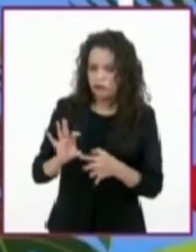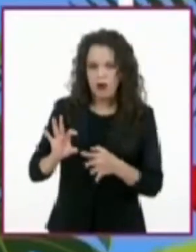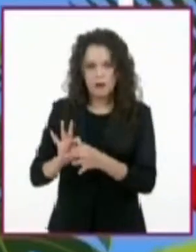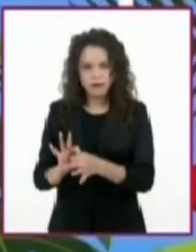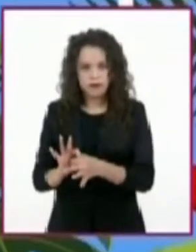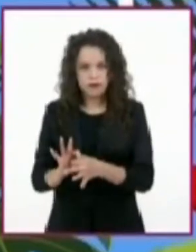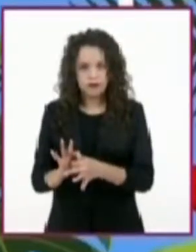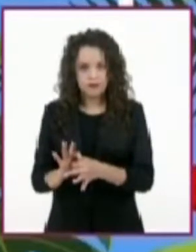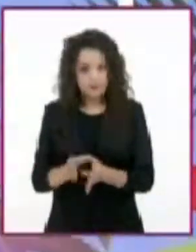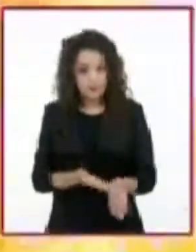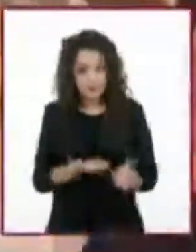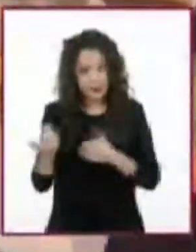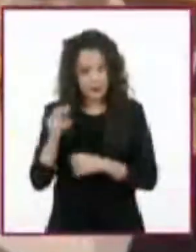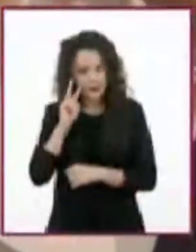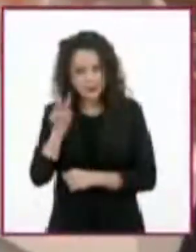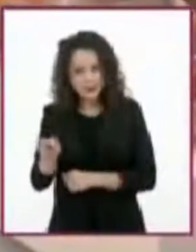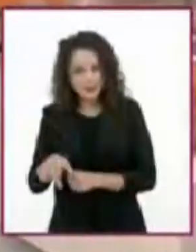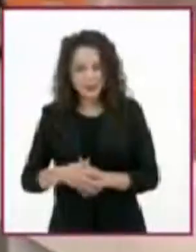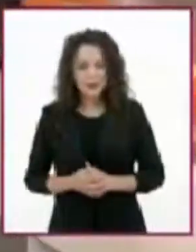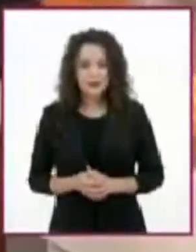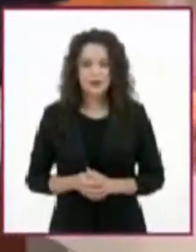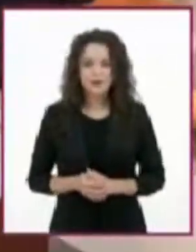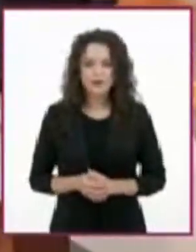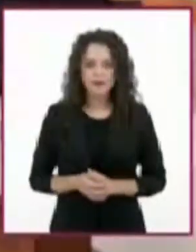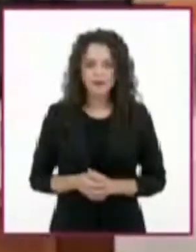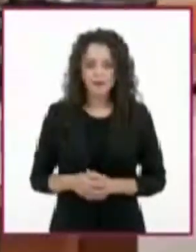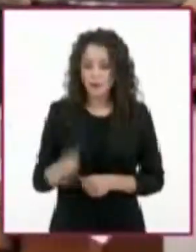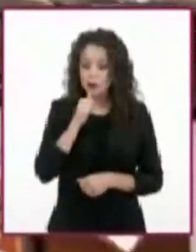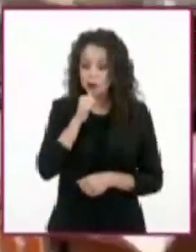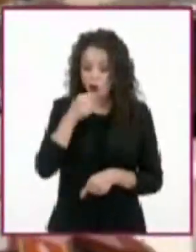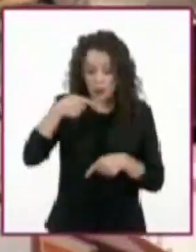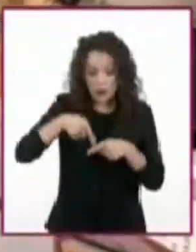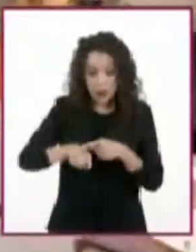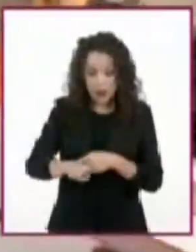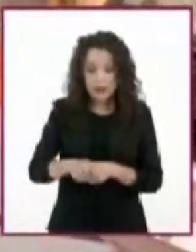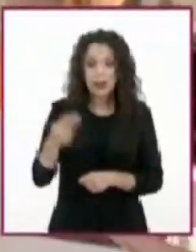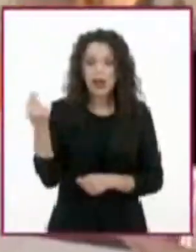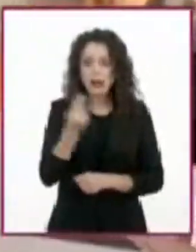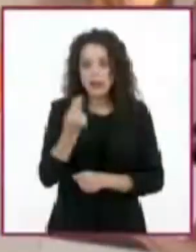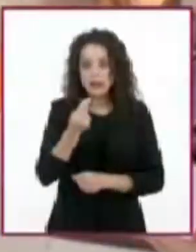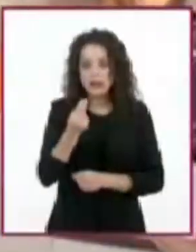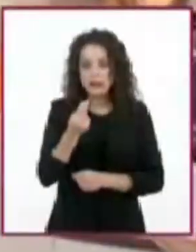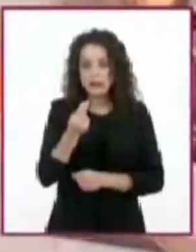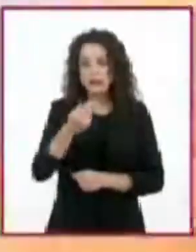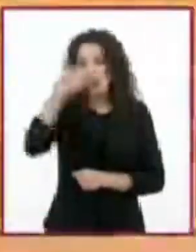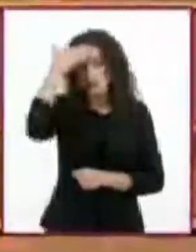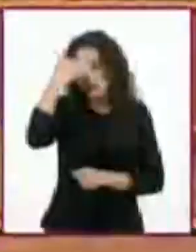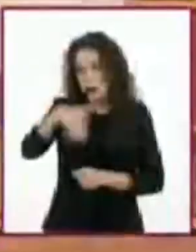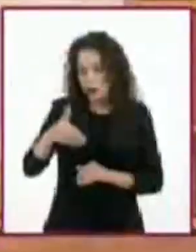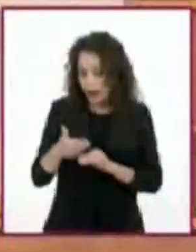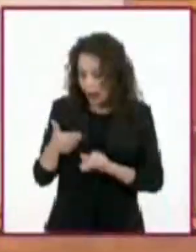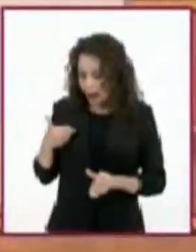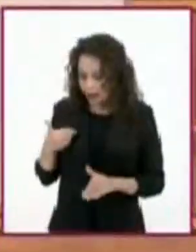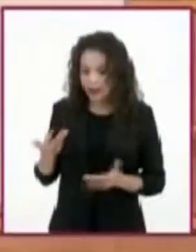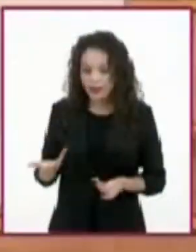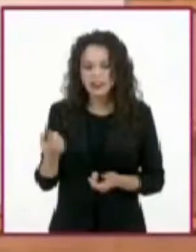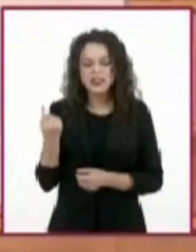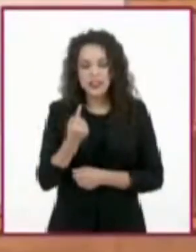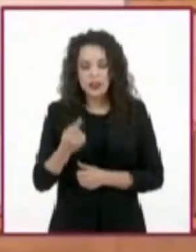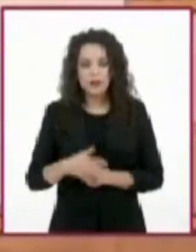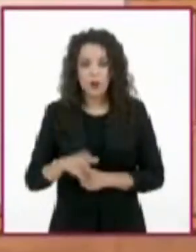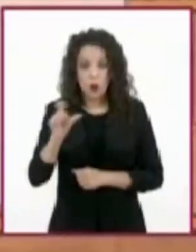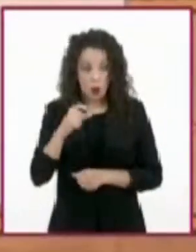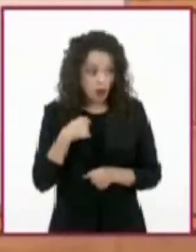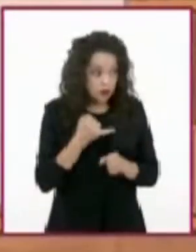Acompáñenos. Antes de iniciar con nuestro platillo, hay que tener en cuenta que Al hacer una investigación,